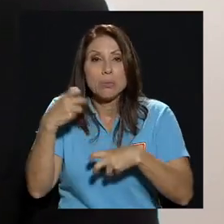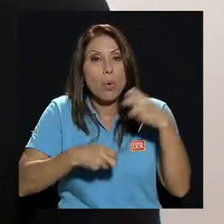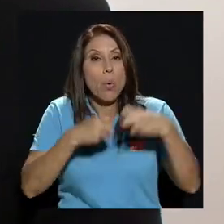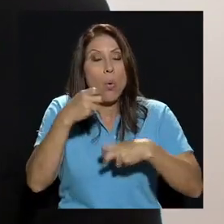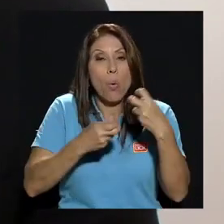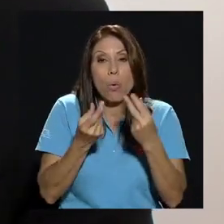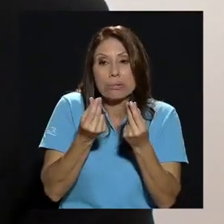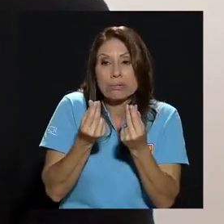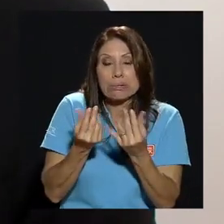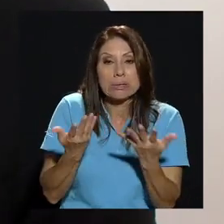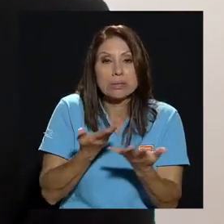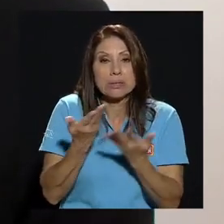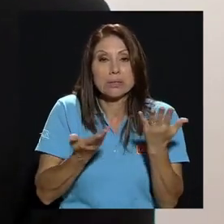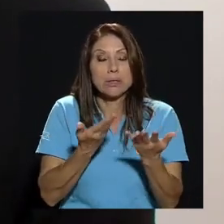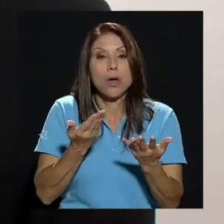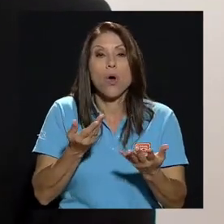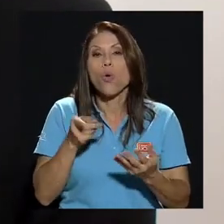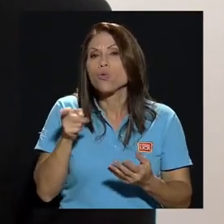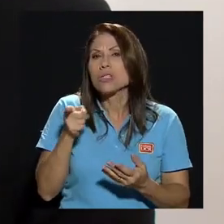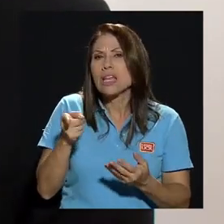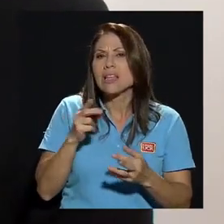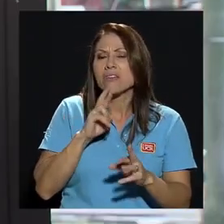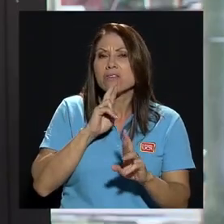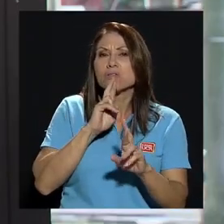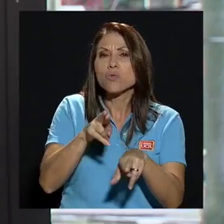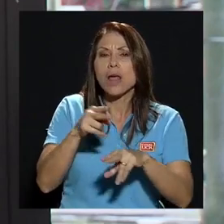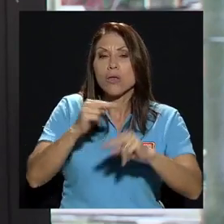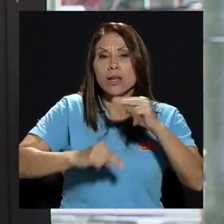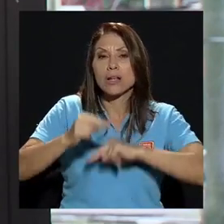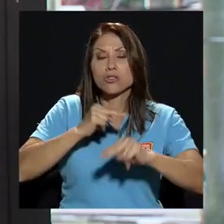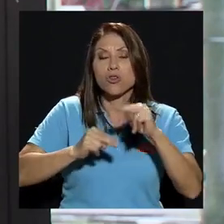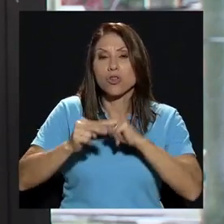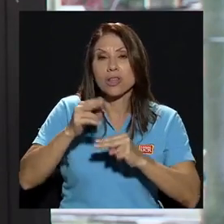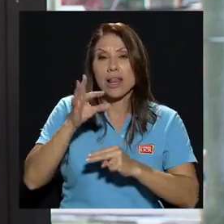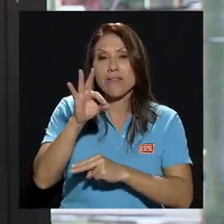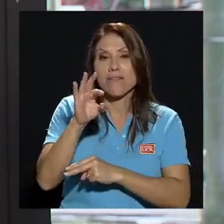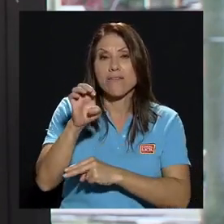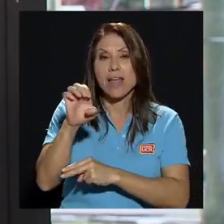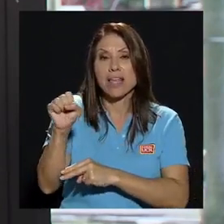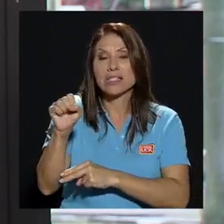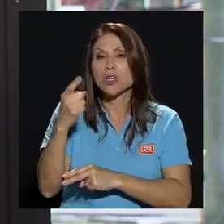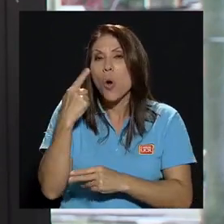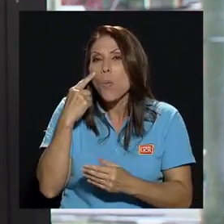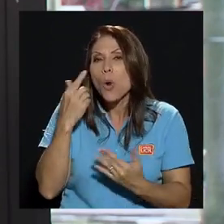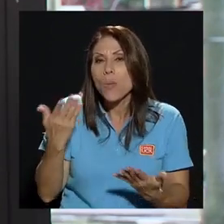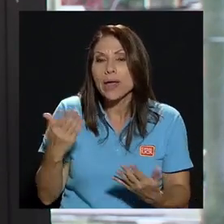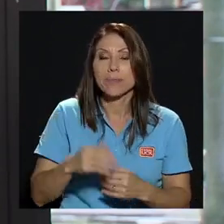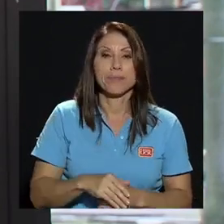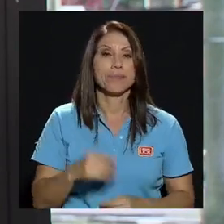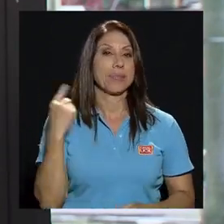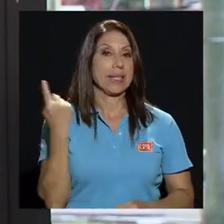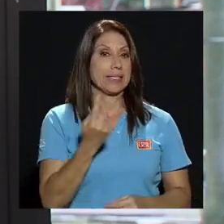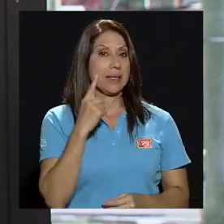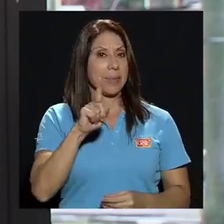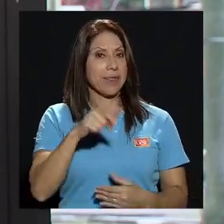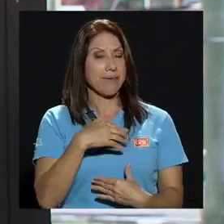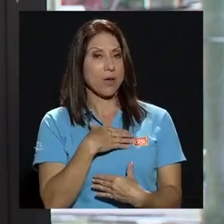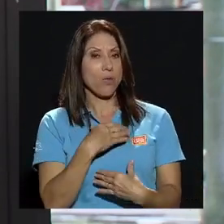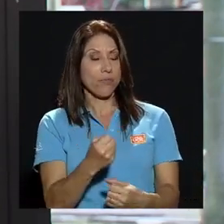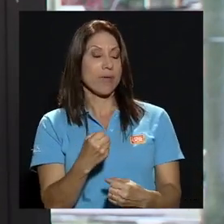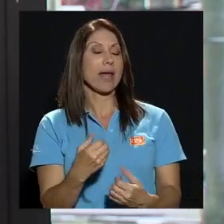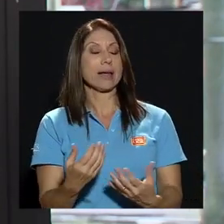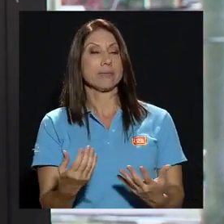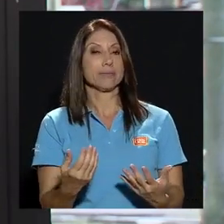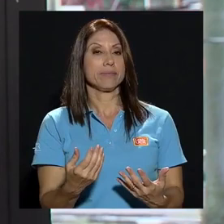¿cómo valoró usted este resultado de la negociación del FES? siempre hay que confiar en el buen sentido